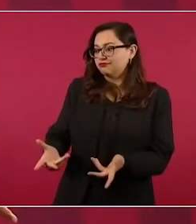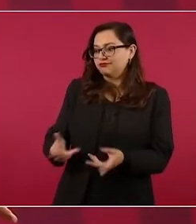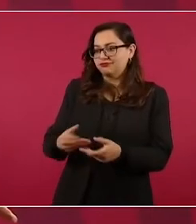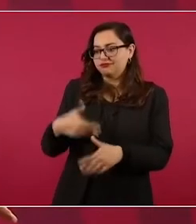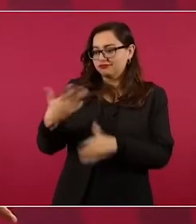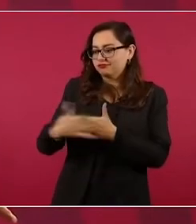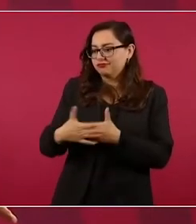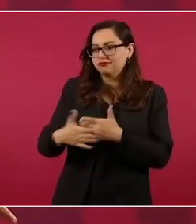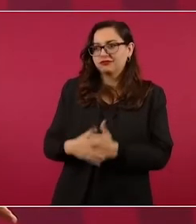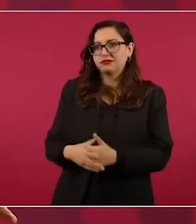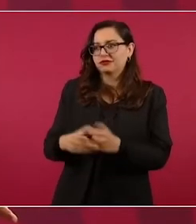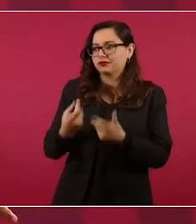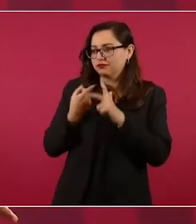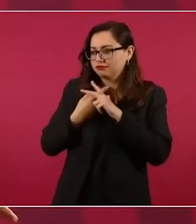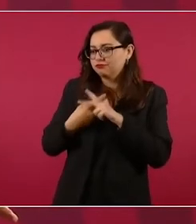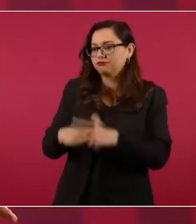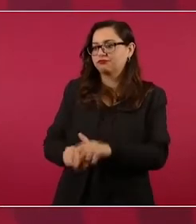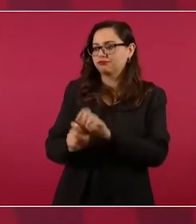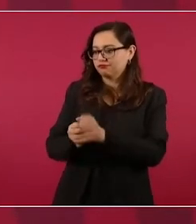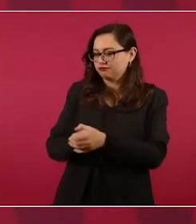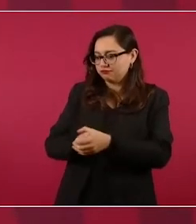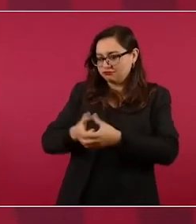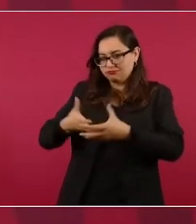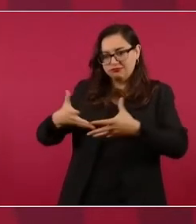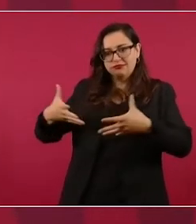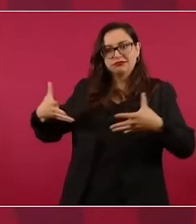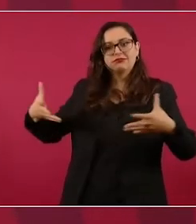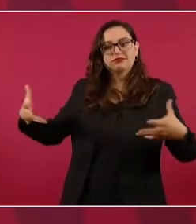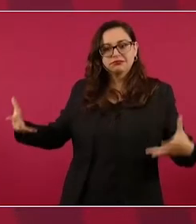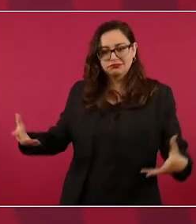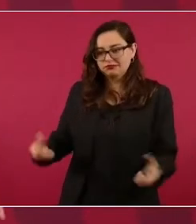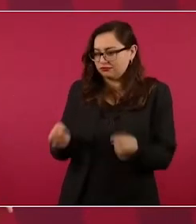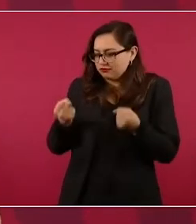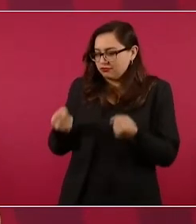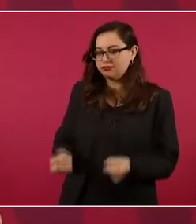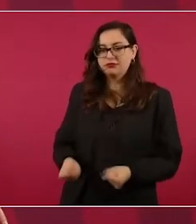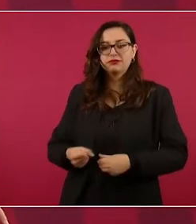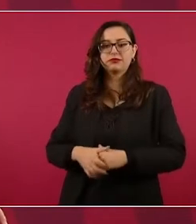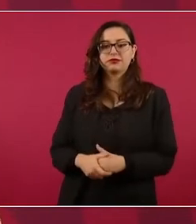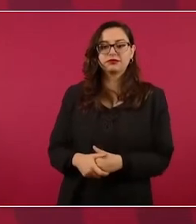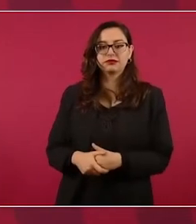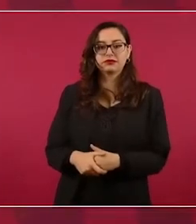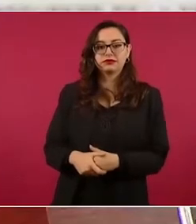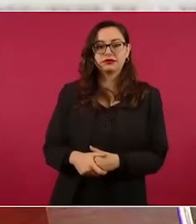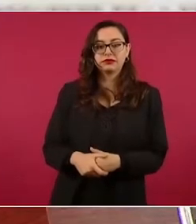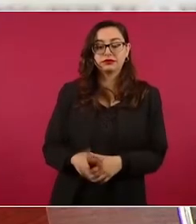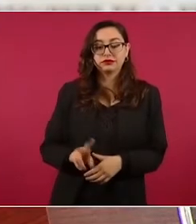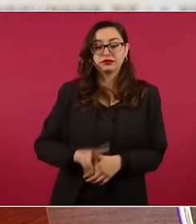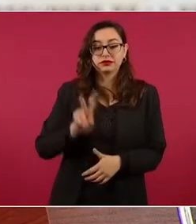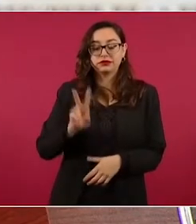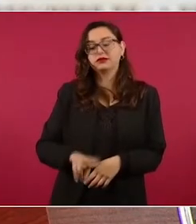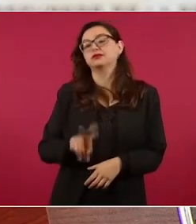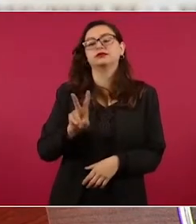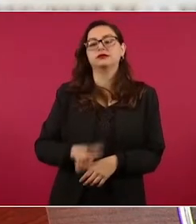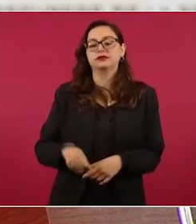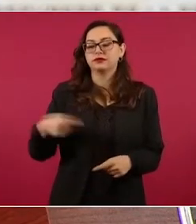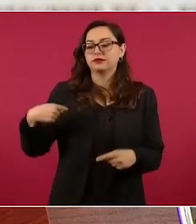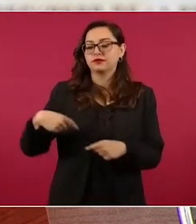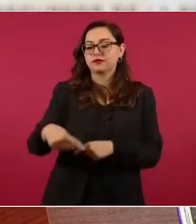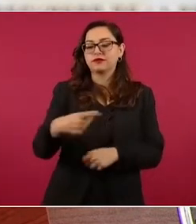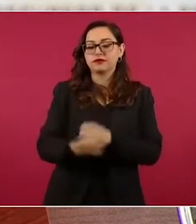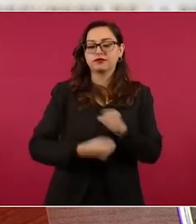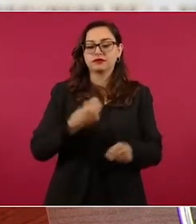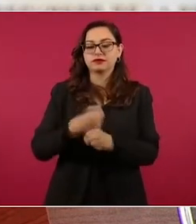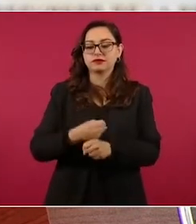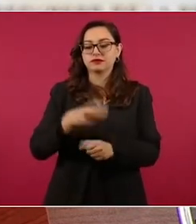de que este año vamos a tener récord de